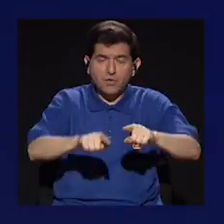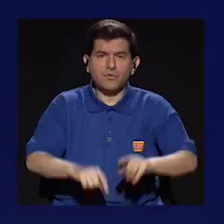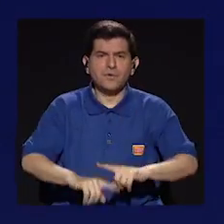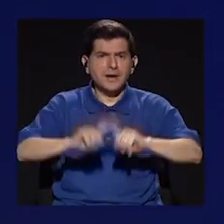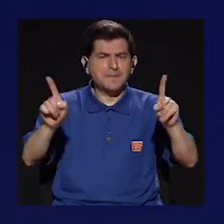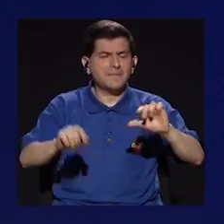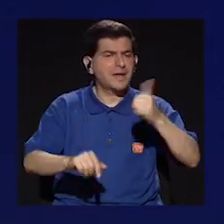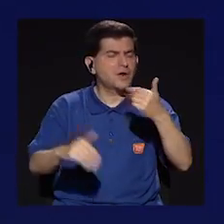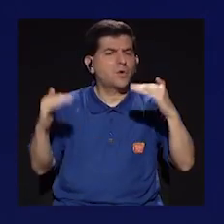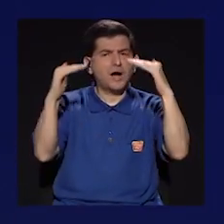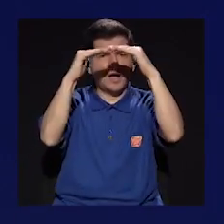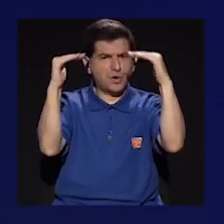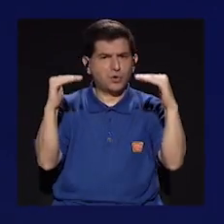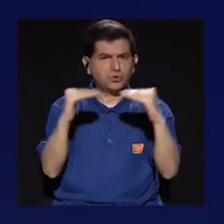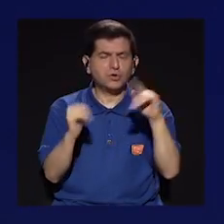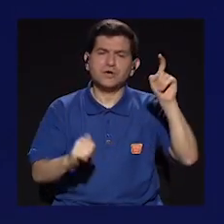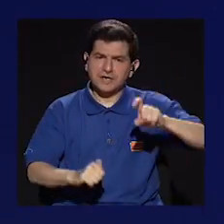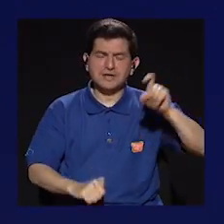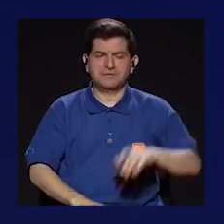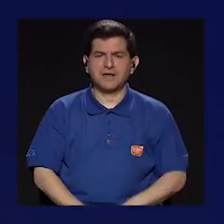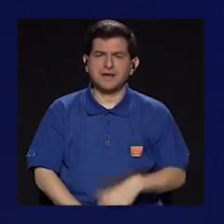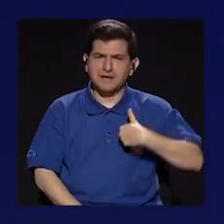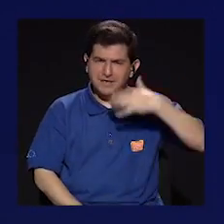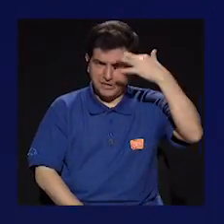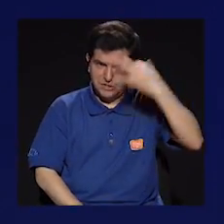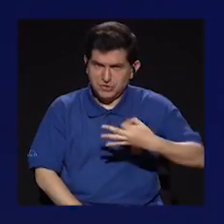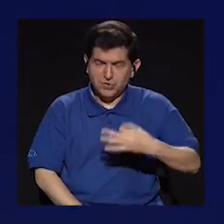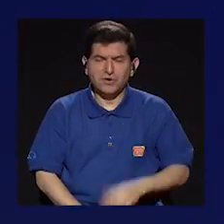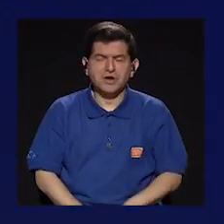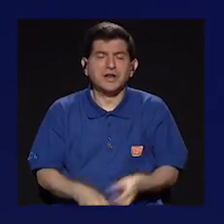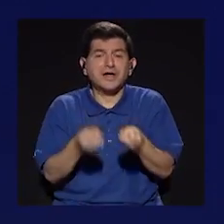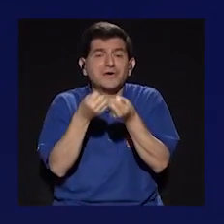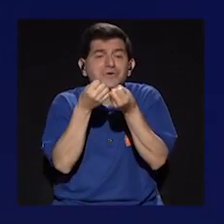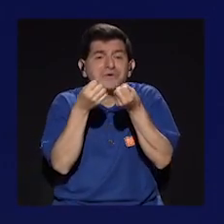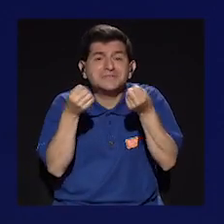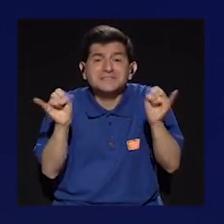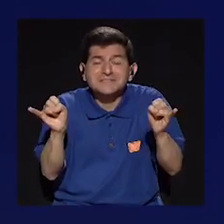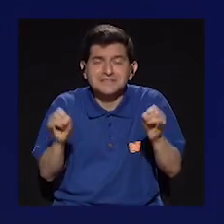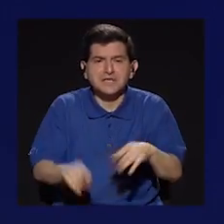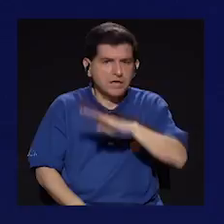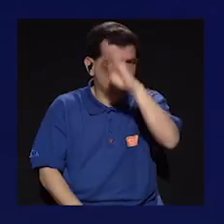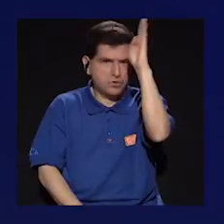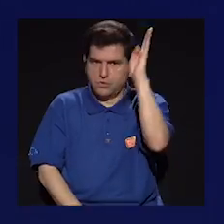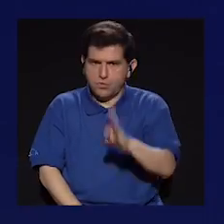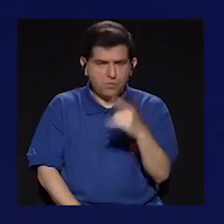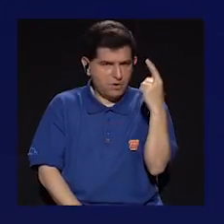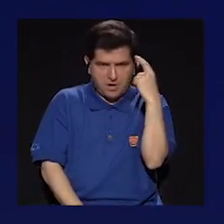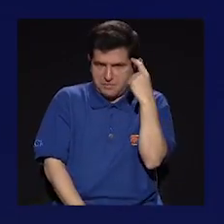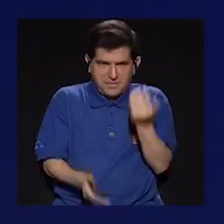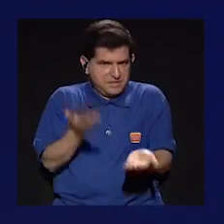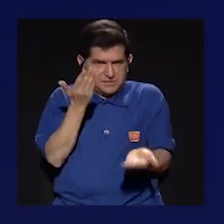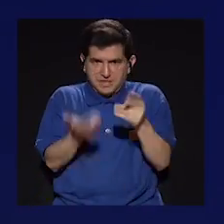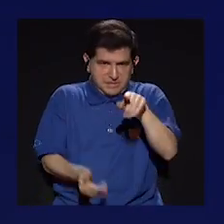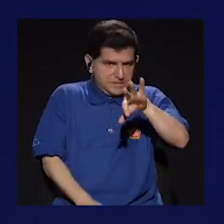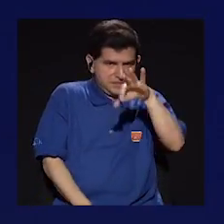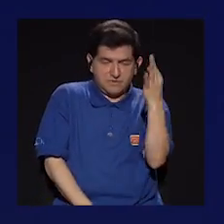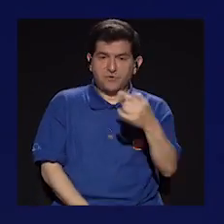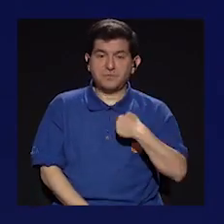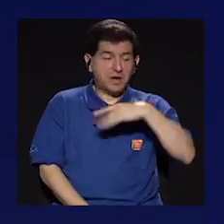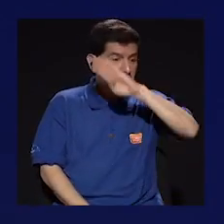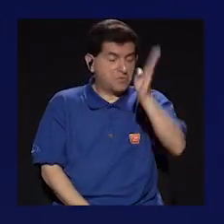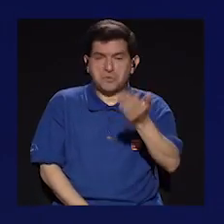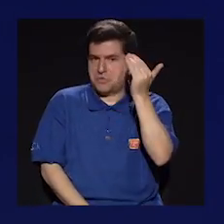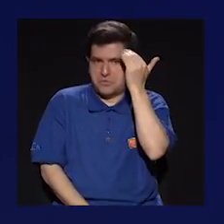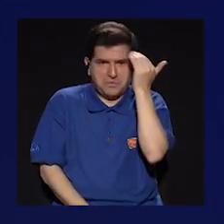y que tenemos que llevar a otro nivel. Entonces, me parece que sin haberlo jamás pensado de esa manera,